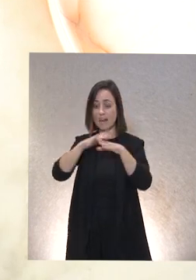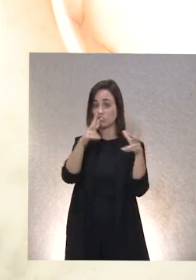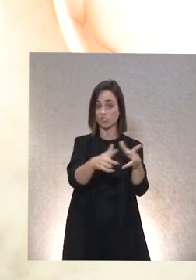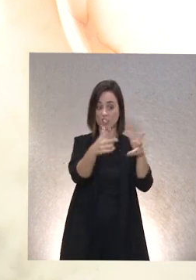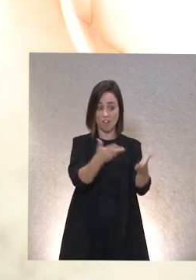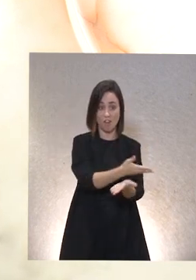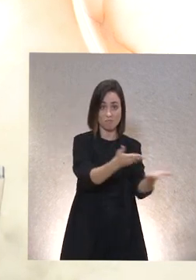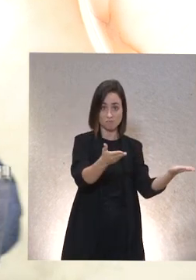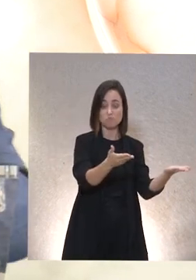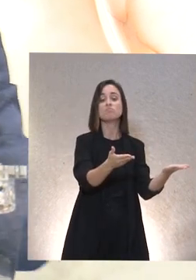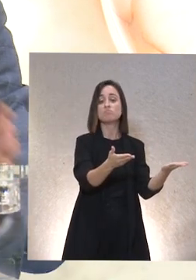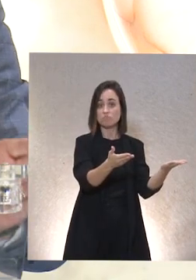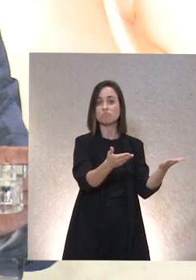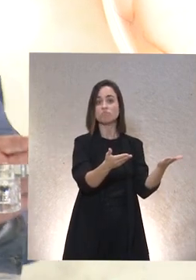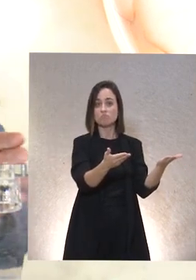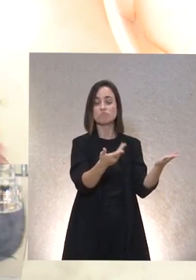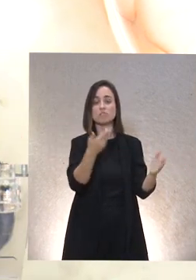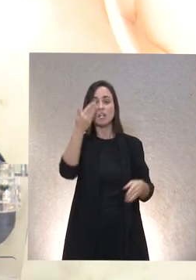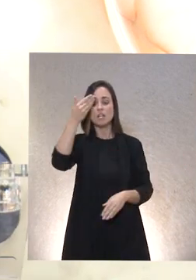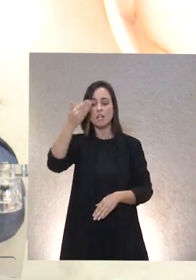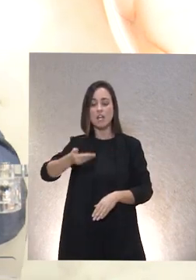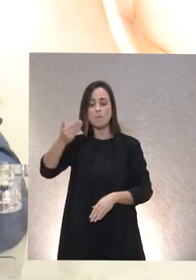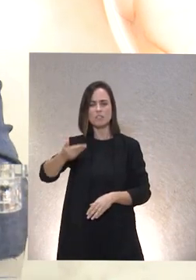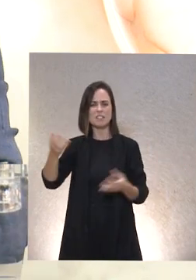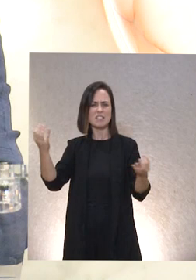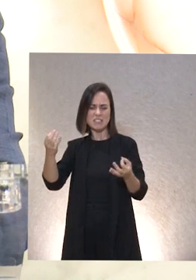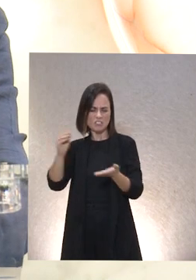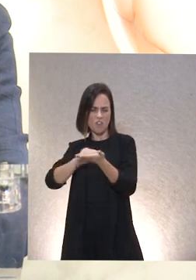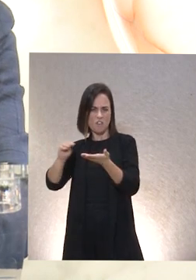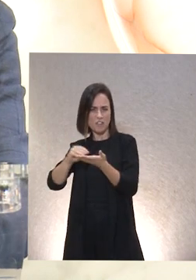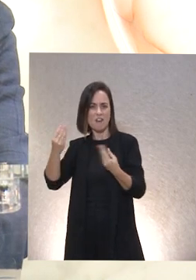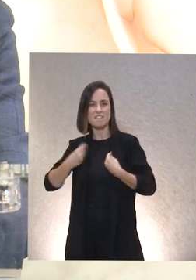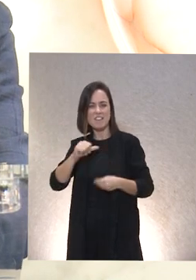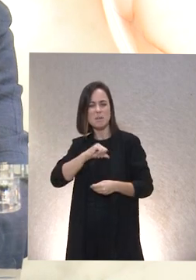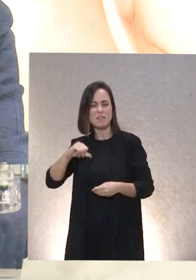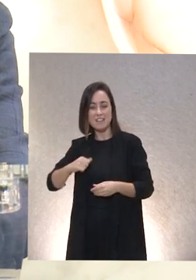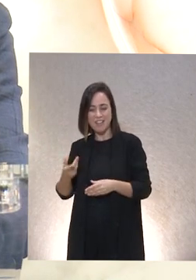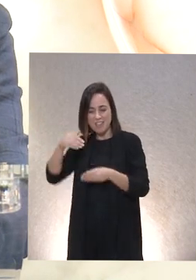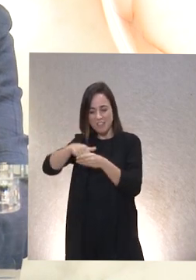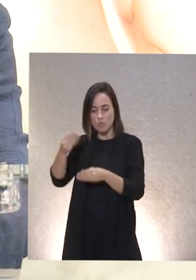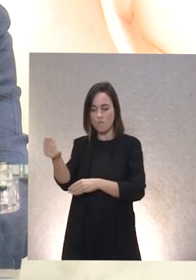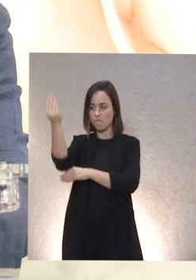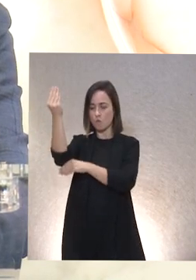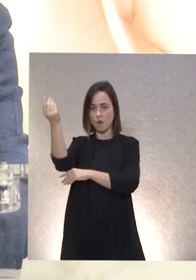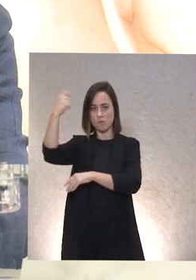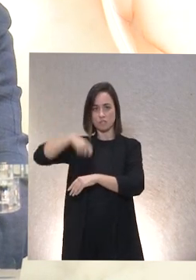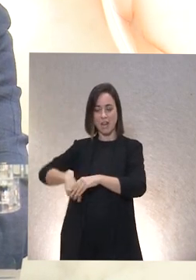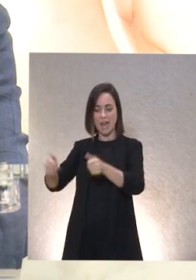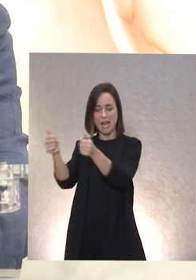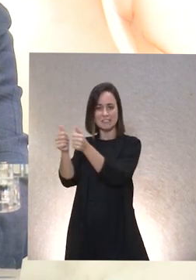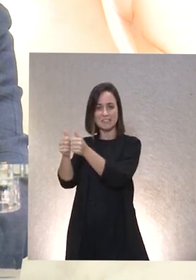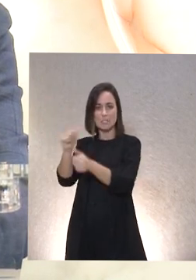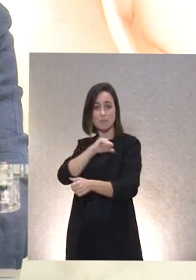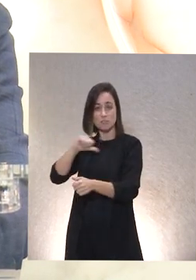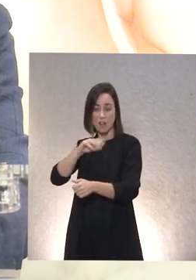sociedad de la importancia que tiene dentro de lo que es la oficina de vida independiente la figura del asistente personal que estamos que siempre fue